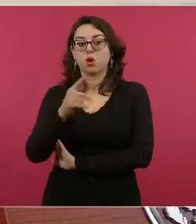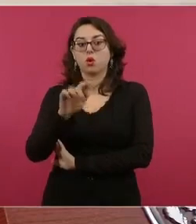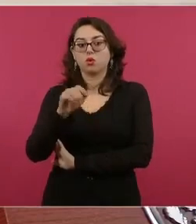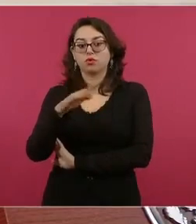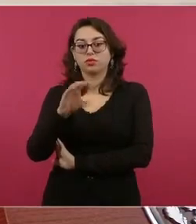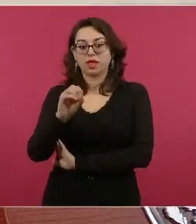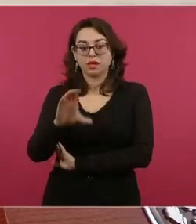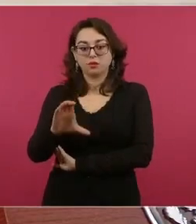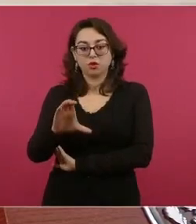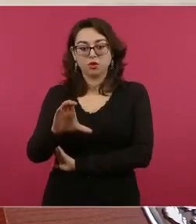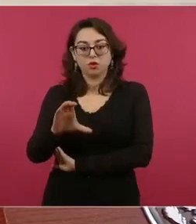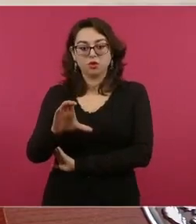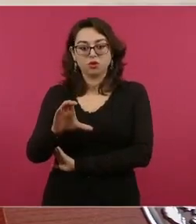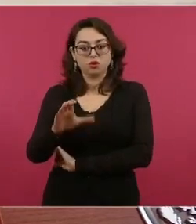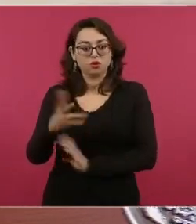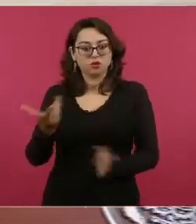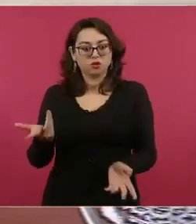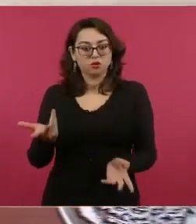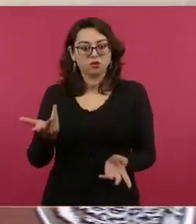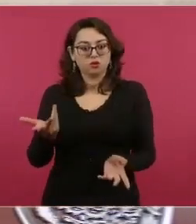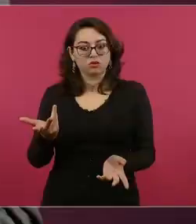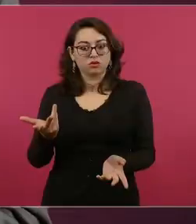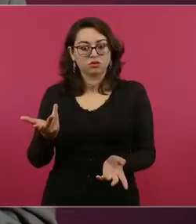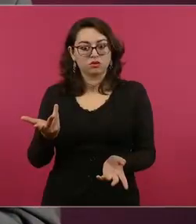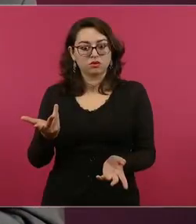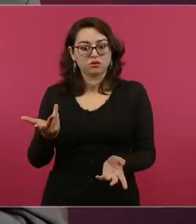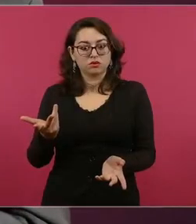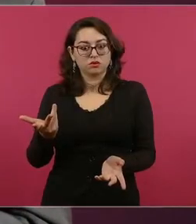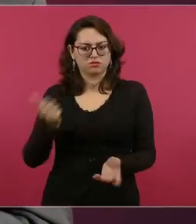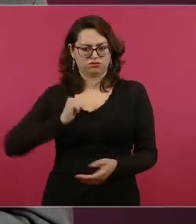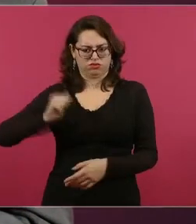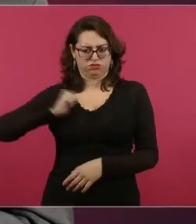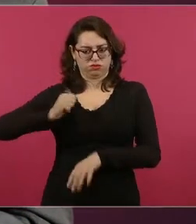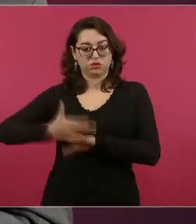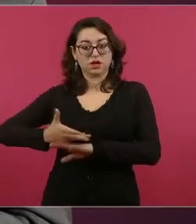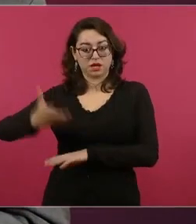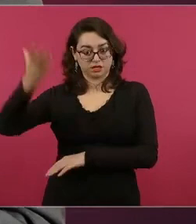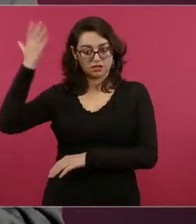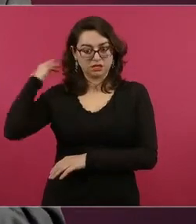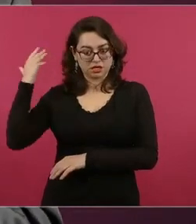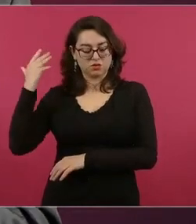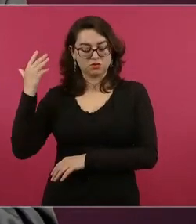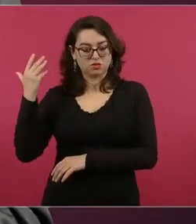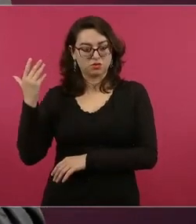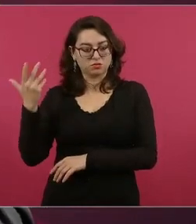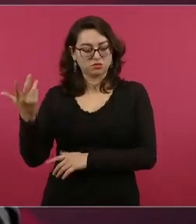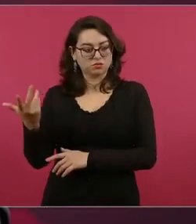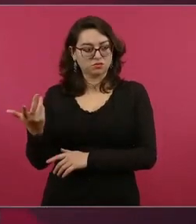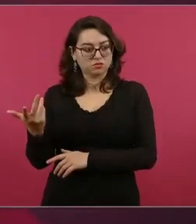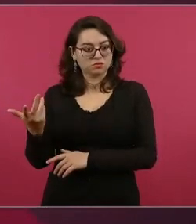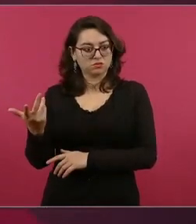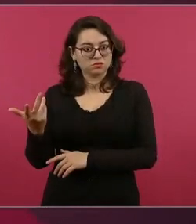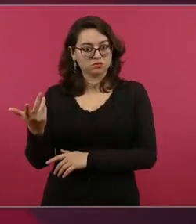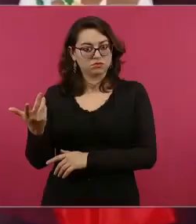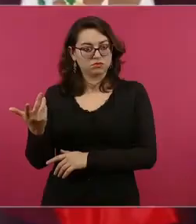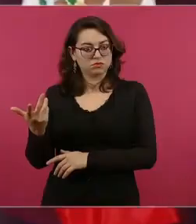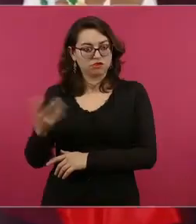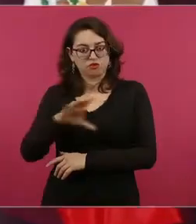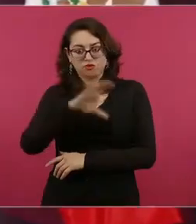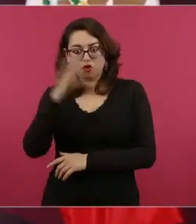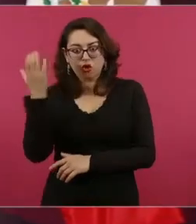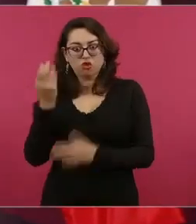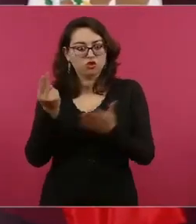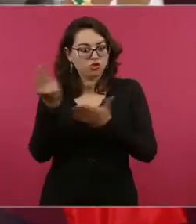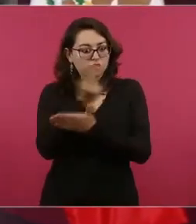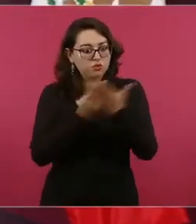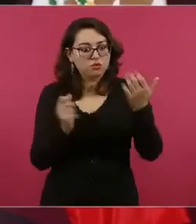me refiero a Tlatoani, ninguno, nada.